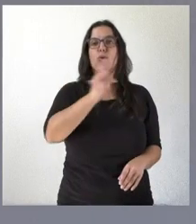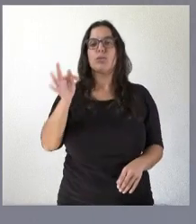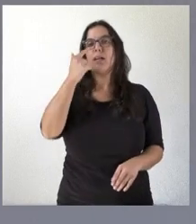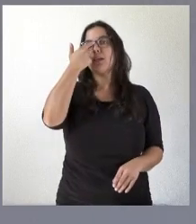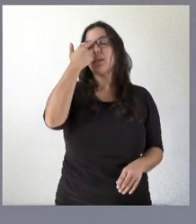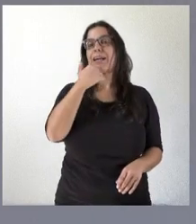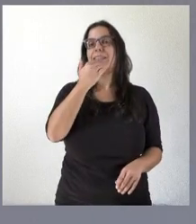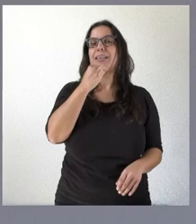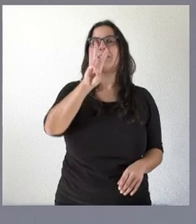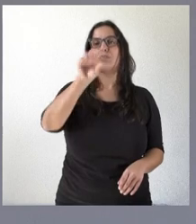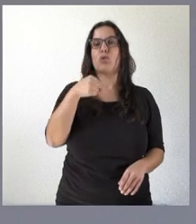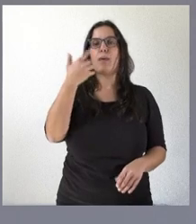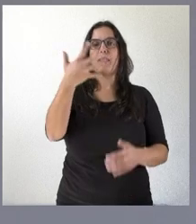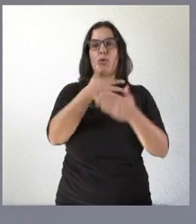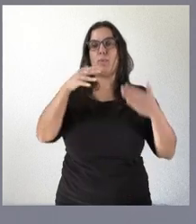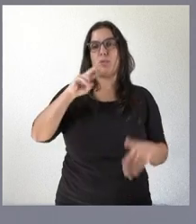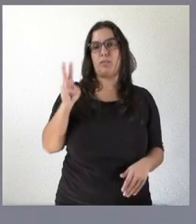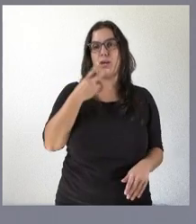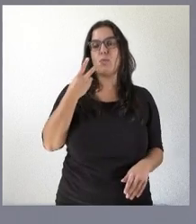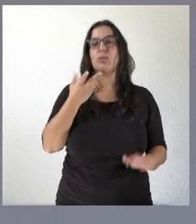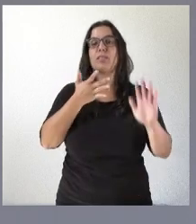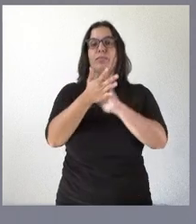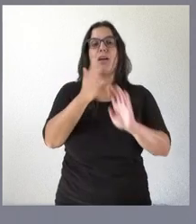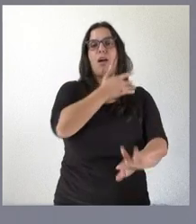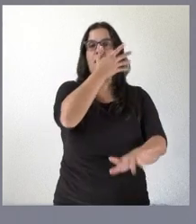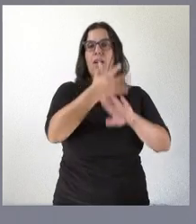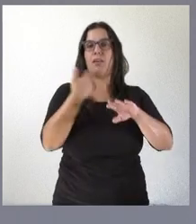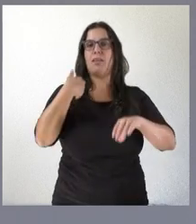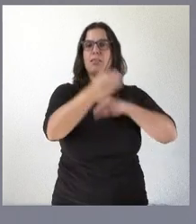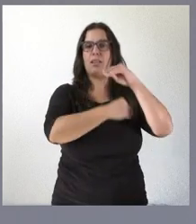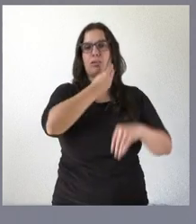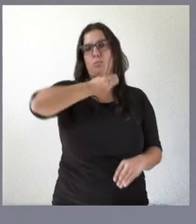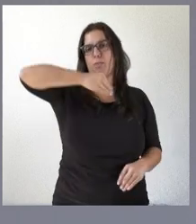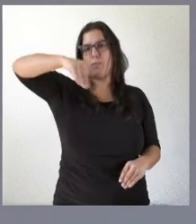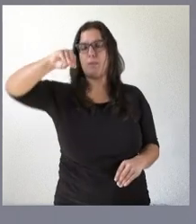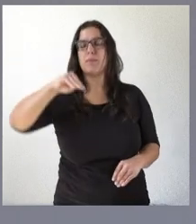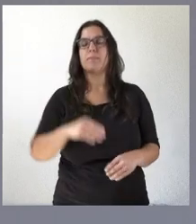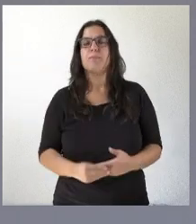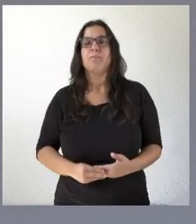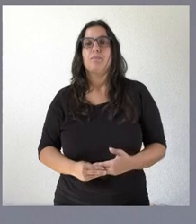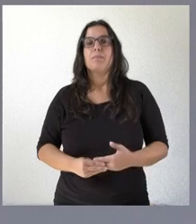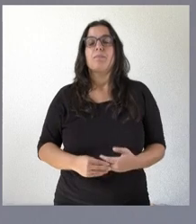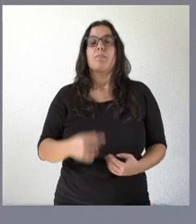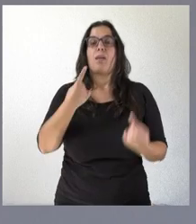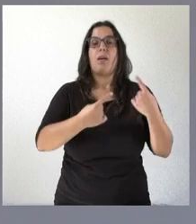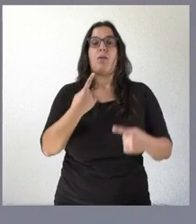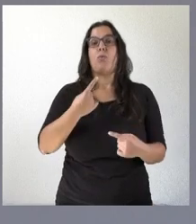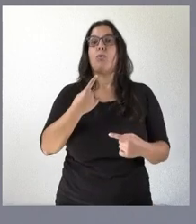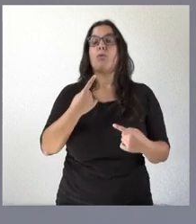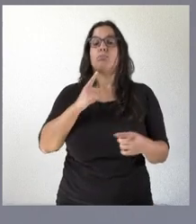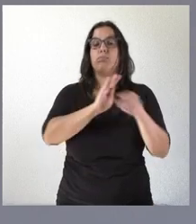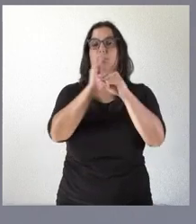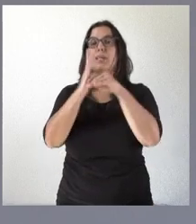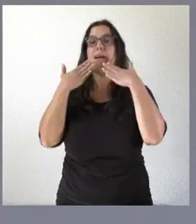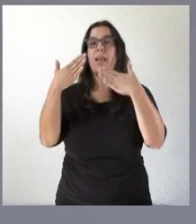casi a 3,5 millones de euros. Se viene a sumar a lo que venimos realizando en los últimos Consejos de Gobierno, muchos de ellos procedentes de fondos europeos